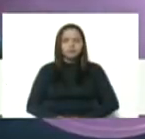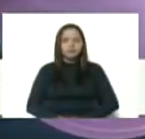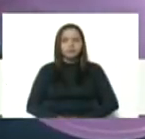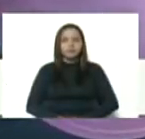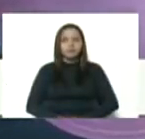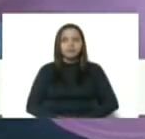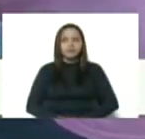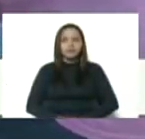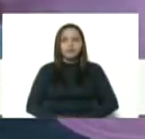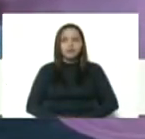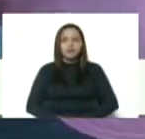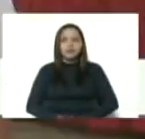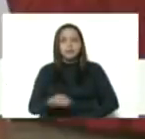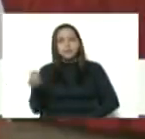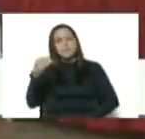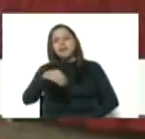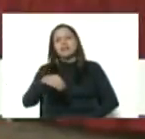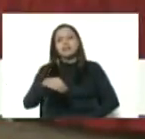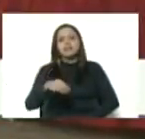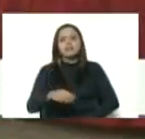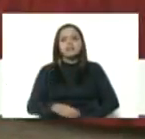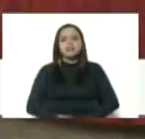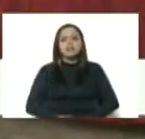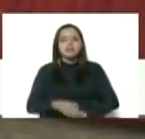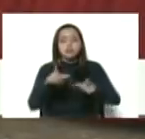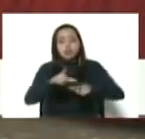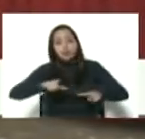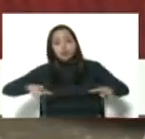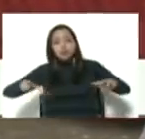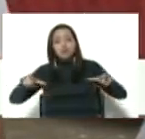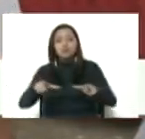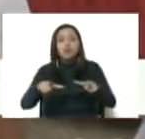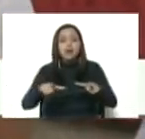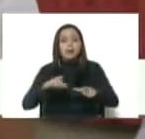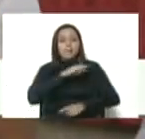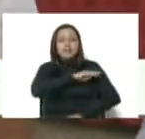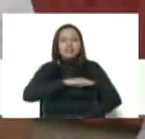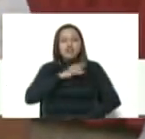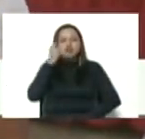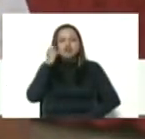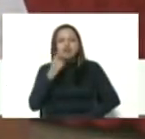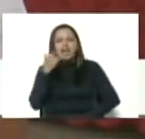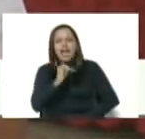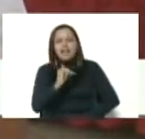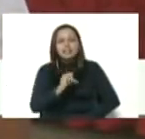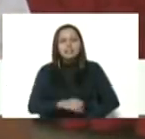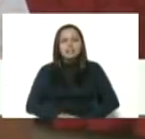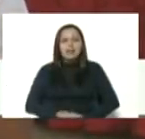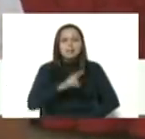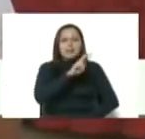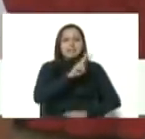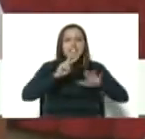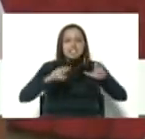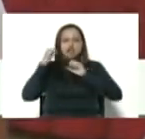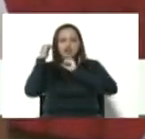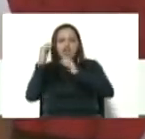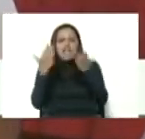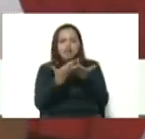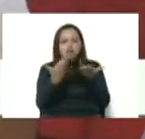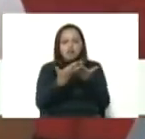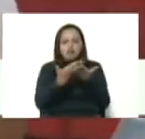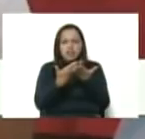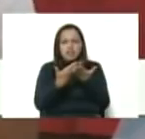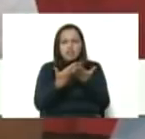Además de eso, tenemos un espacio de la Misión Sucre, donde tenemos 27 triunfadores estudiando